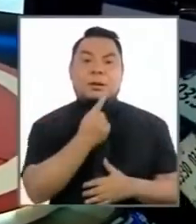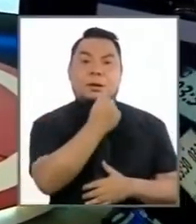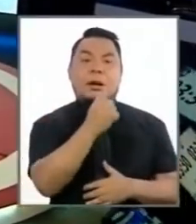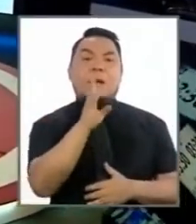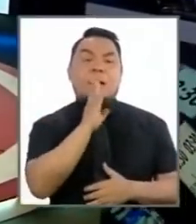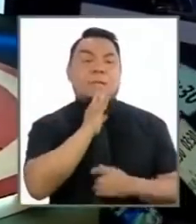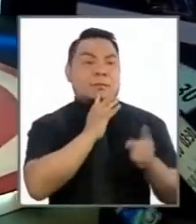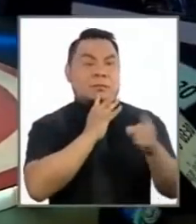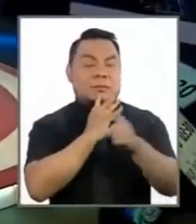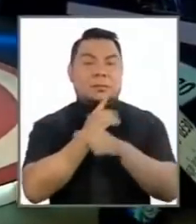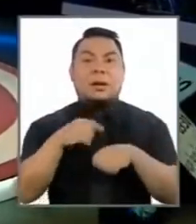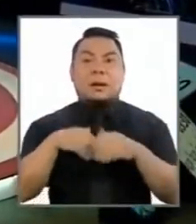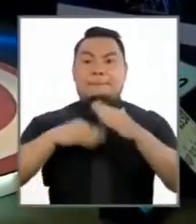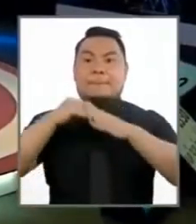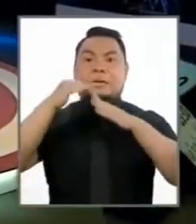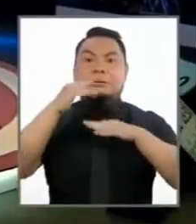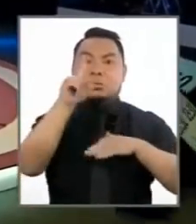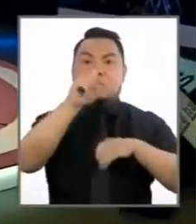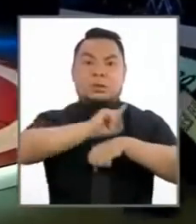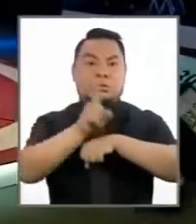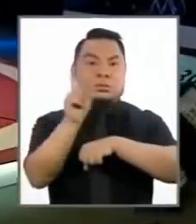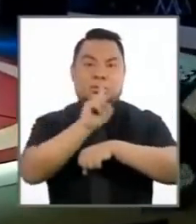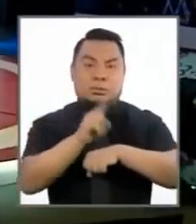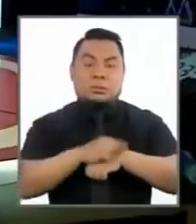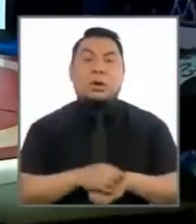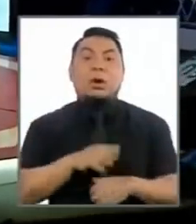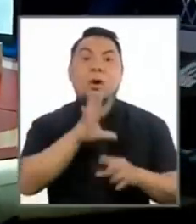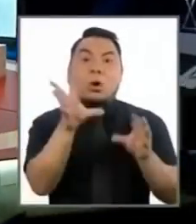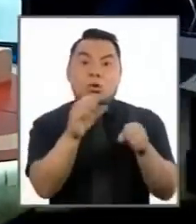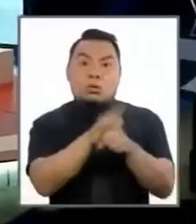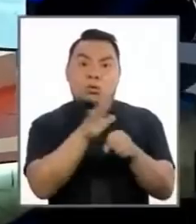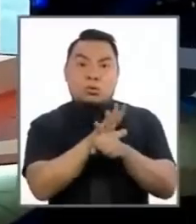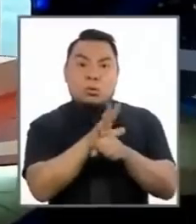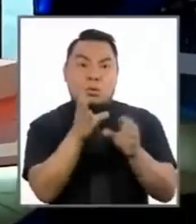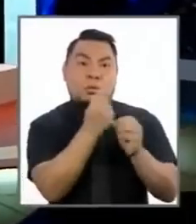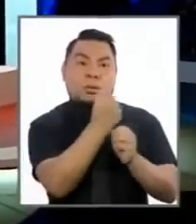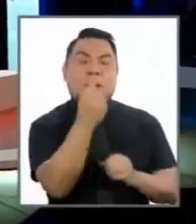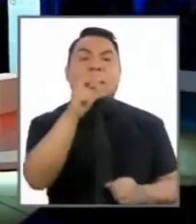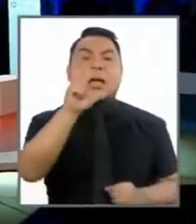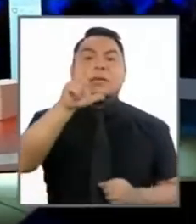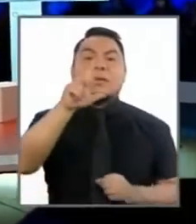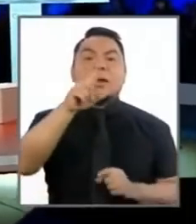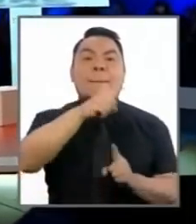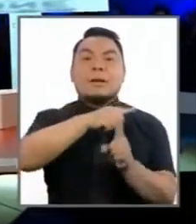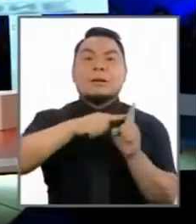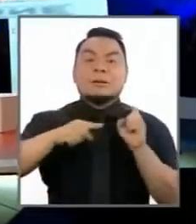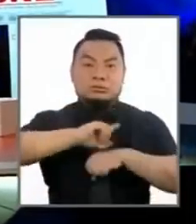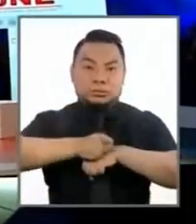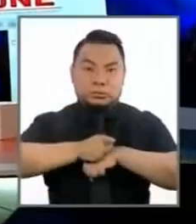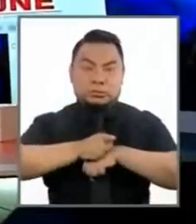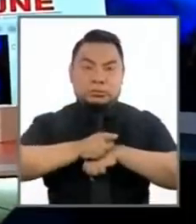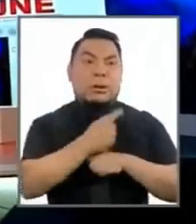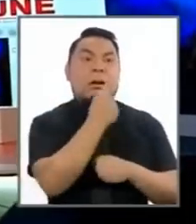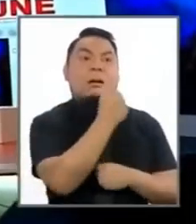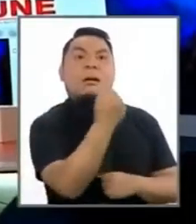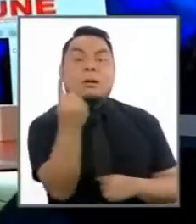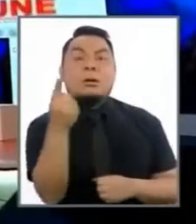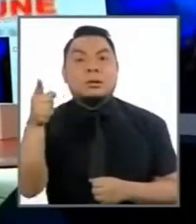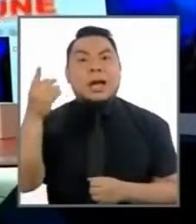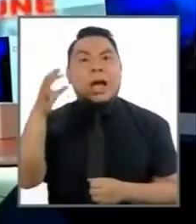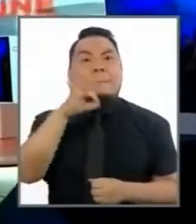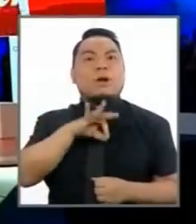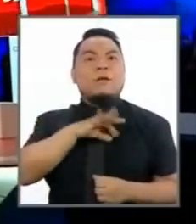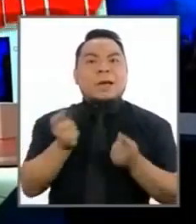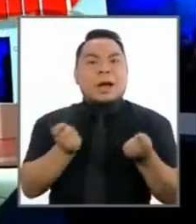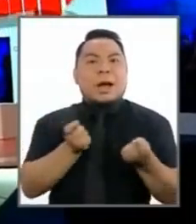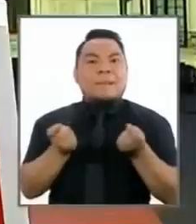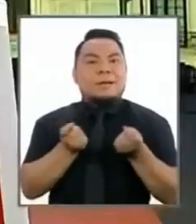intervención no puede tener más de un minuto. El bolsón completo es de tres minutos con treinta segundos, así que lo pueden administrar de